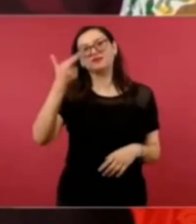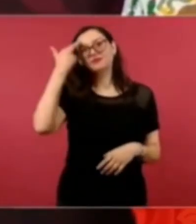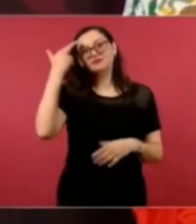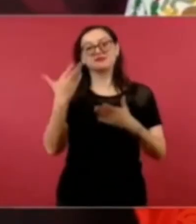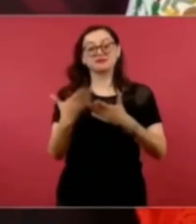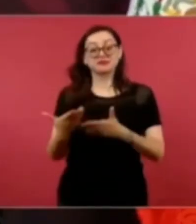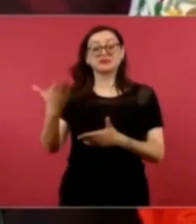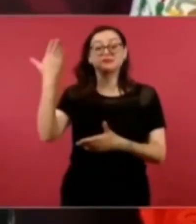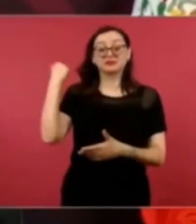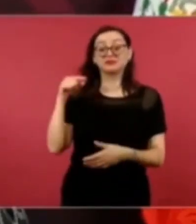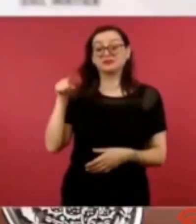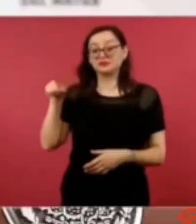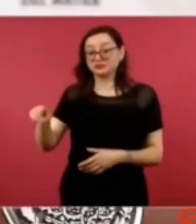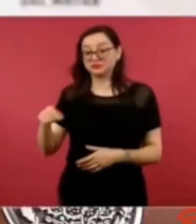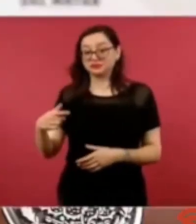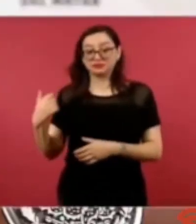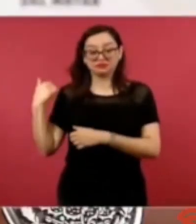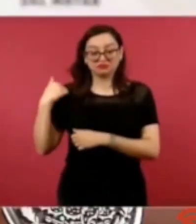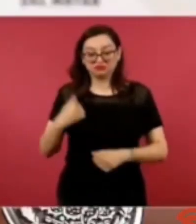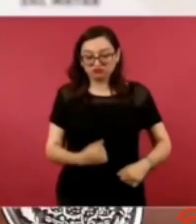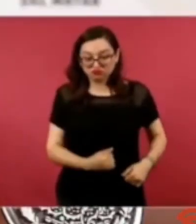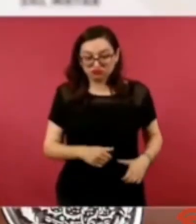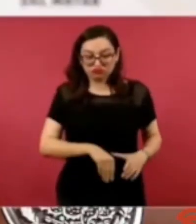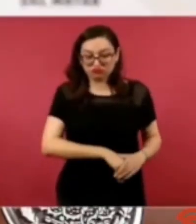yo también repartí volante